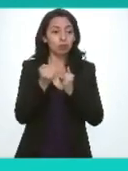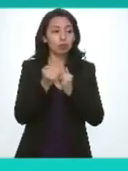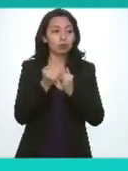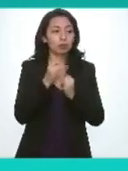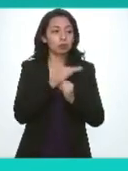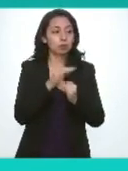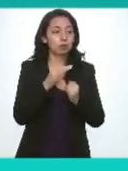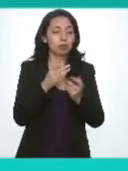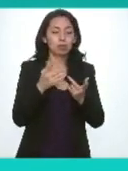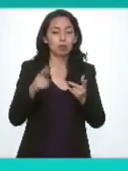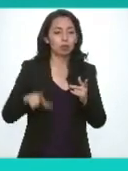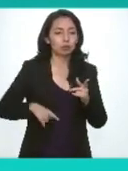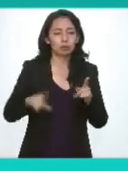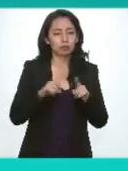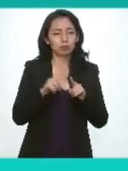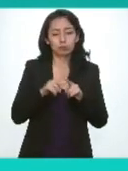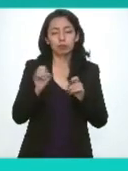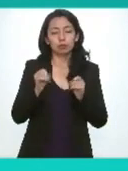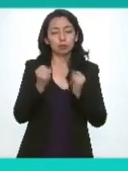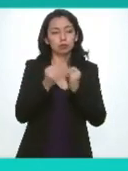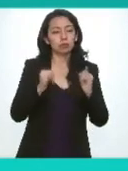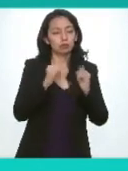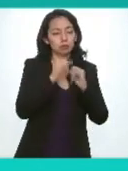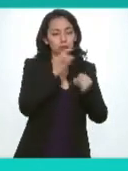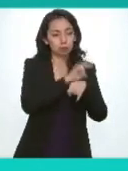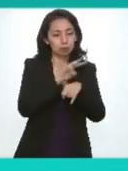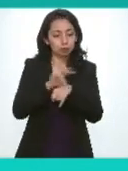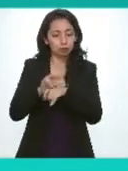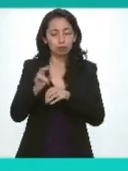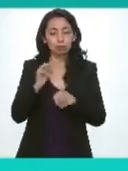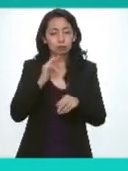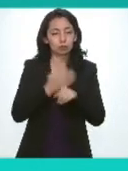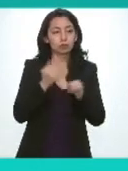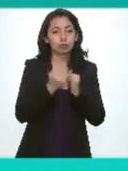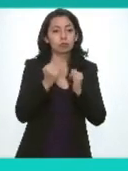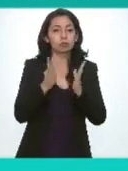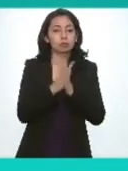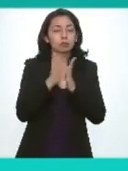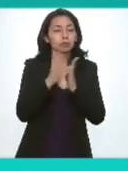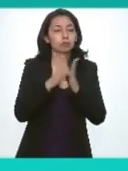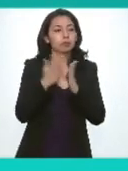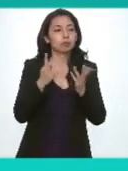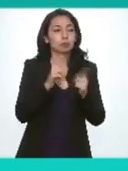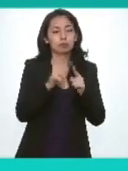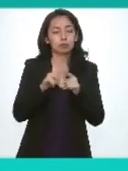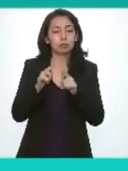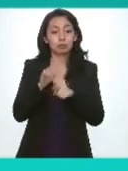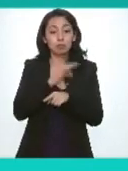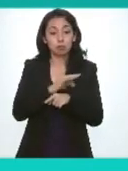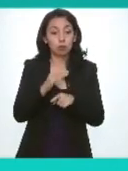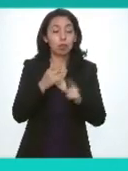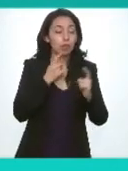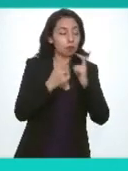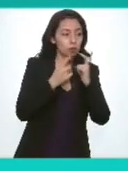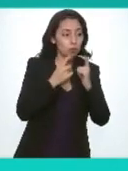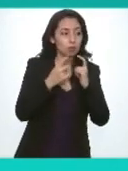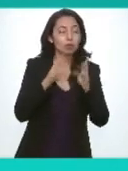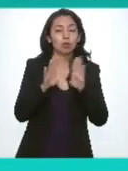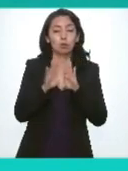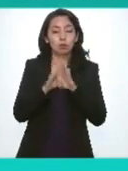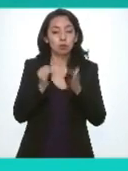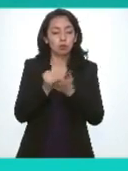organismos garantes o en lo individual así como con la participación de las instituciones federales puedan llevar a cabo la discusión de